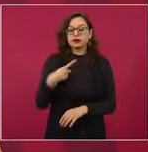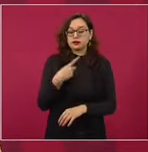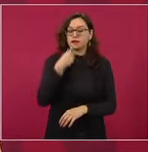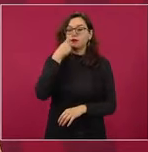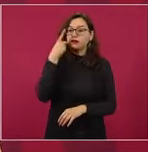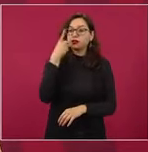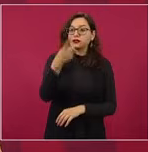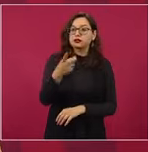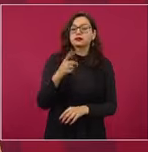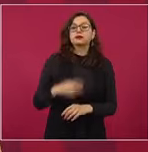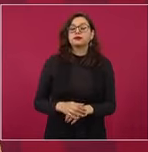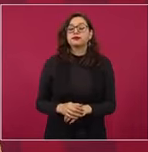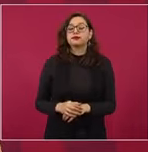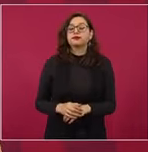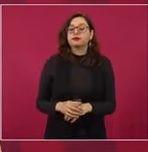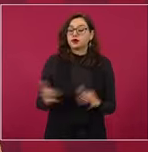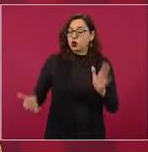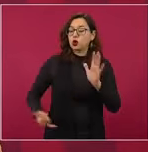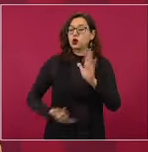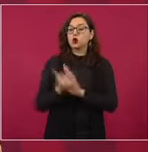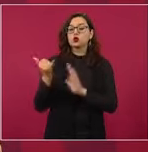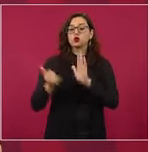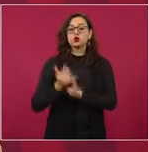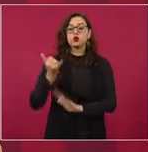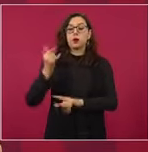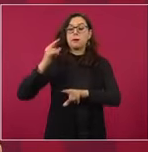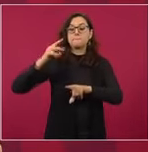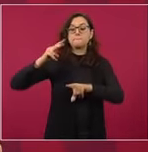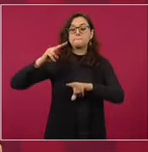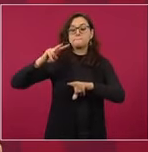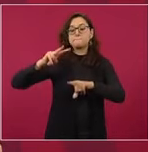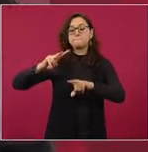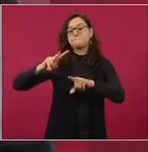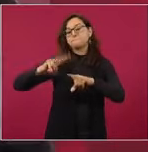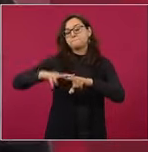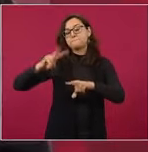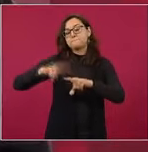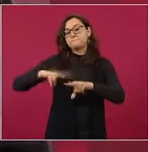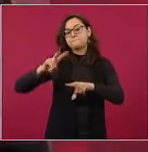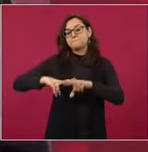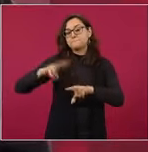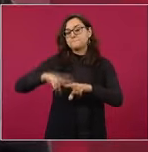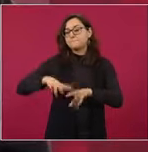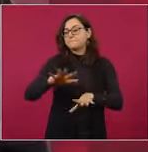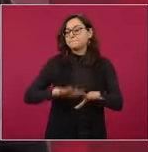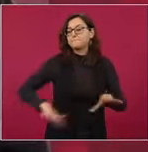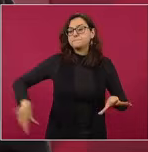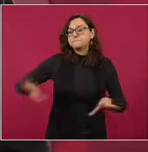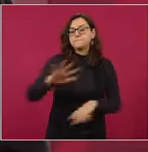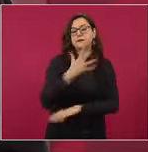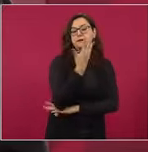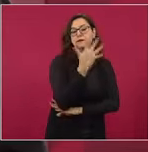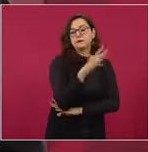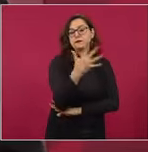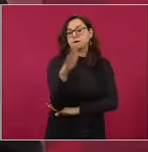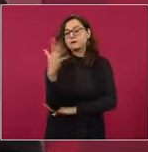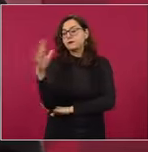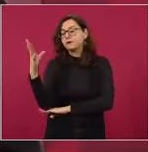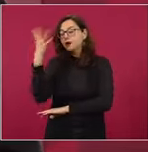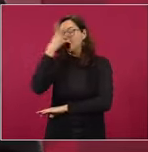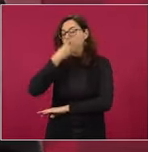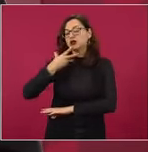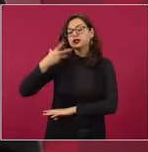natural que se va